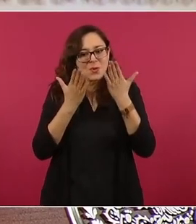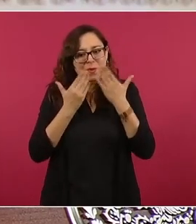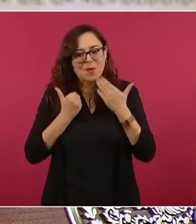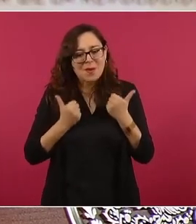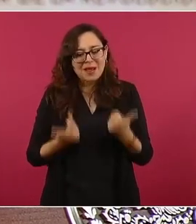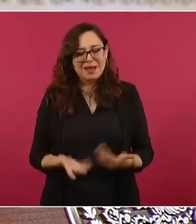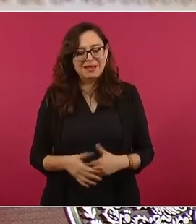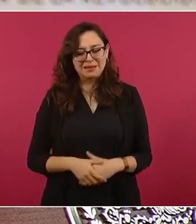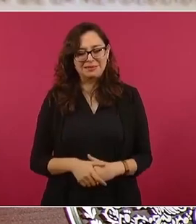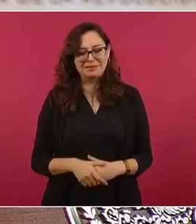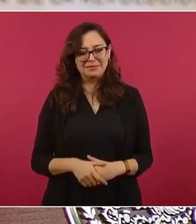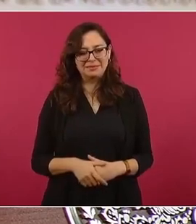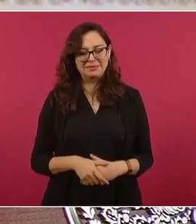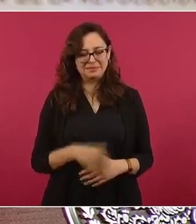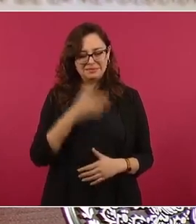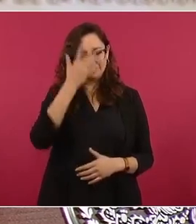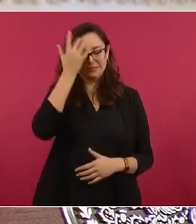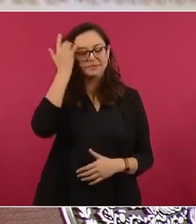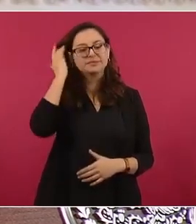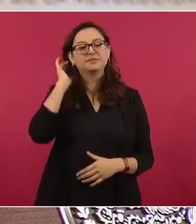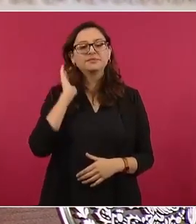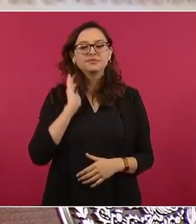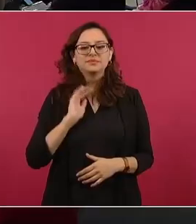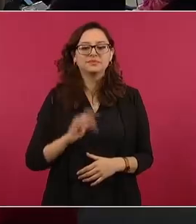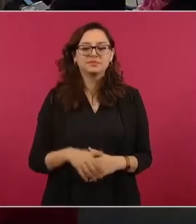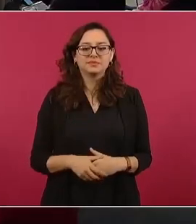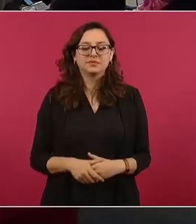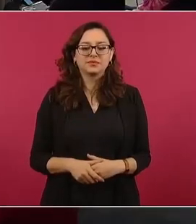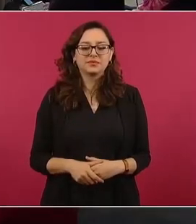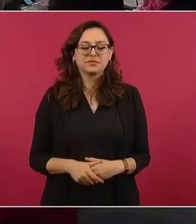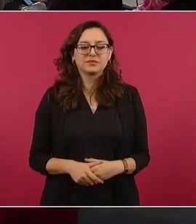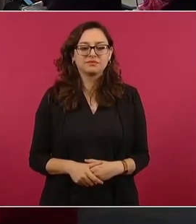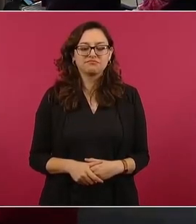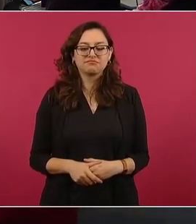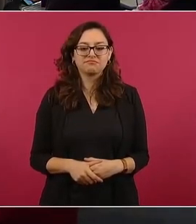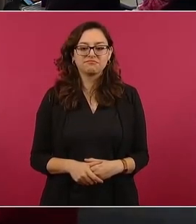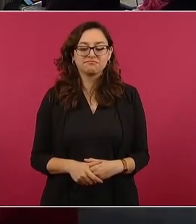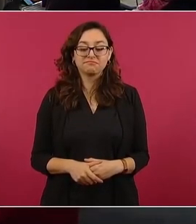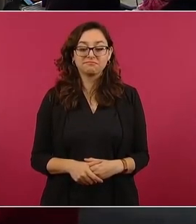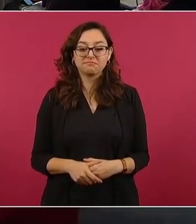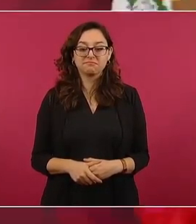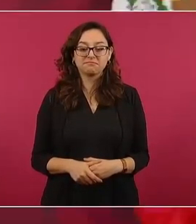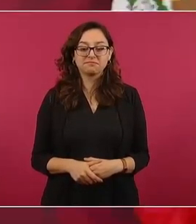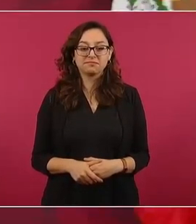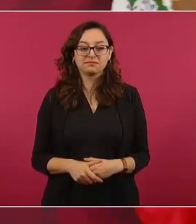Yo tengo el primer lugar